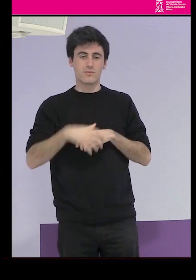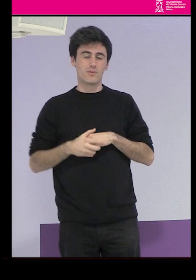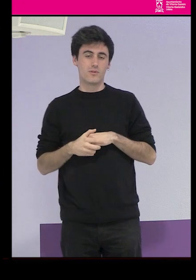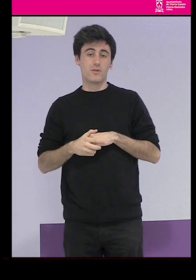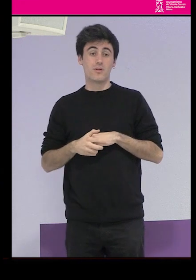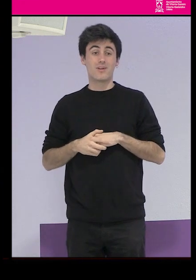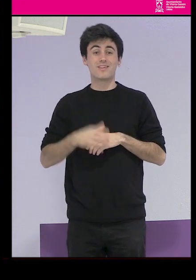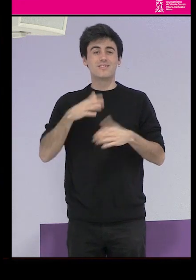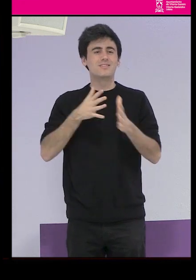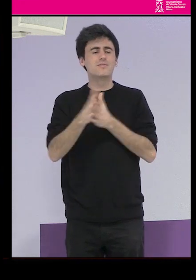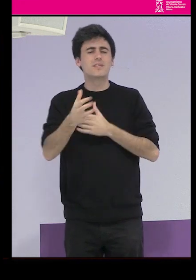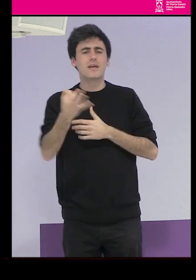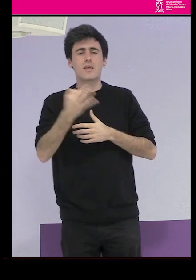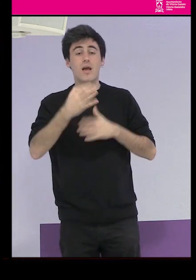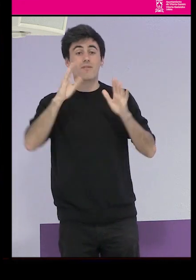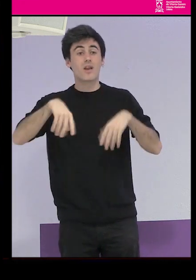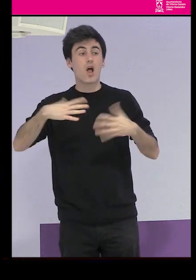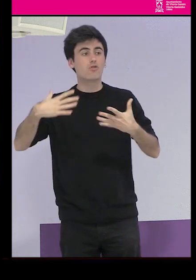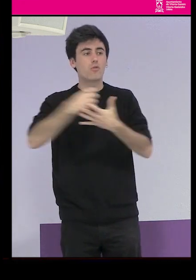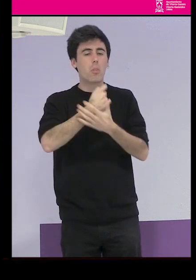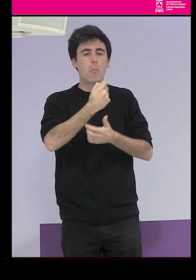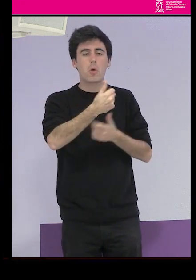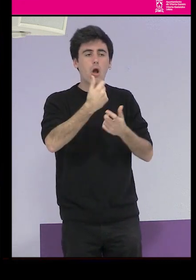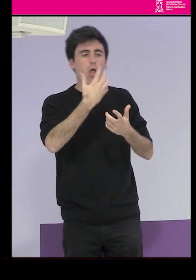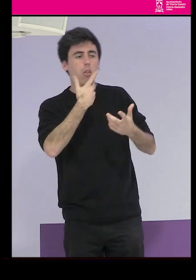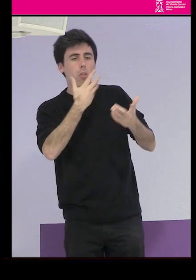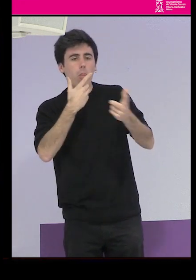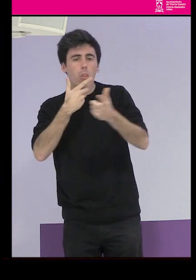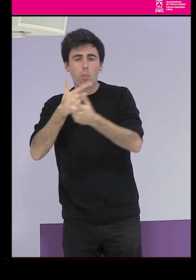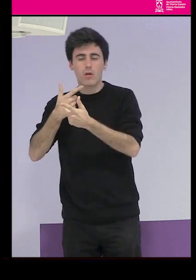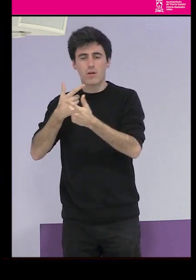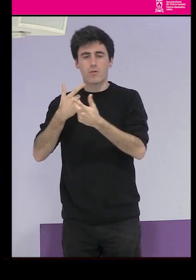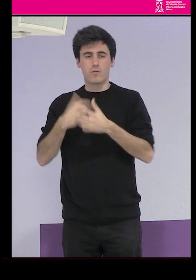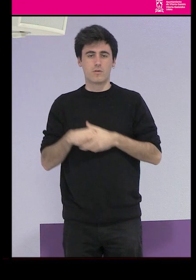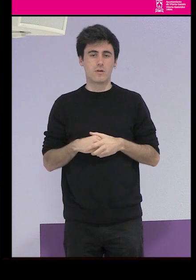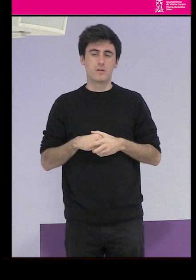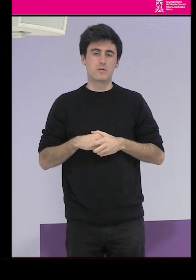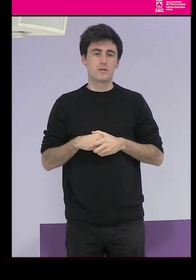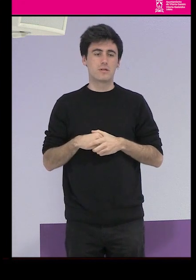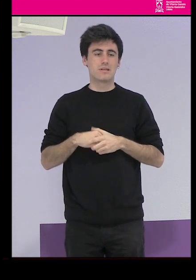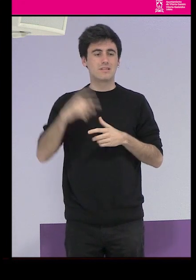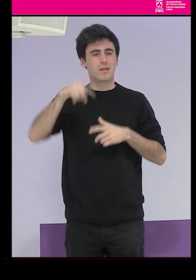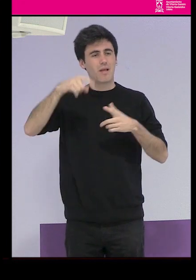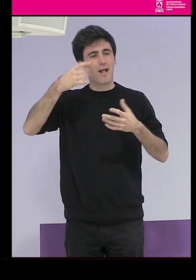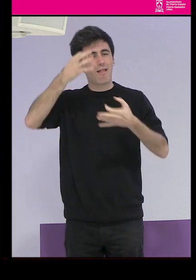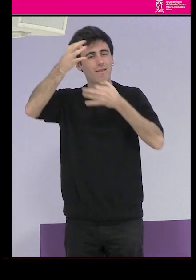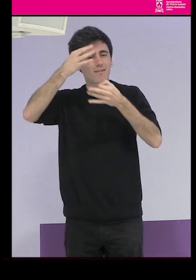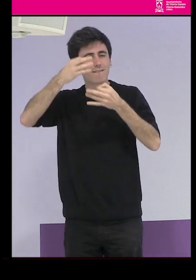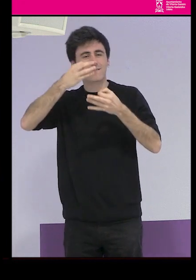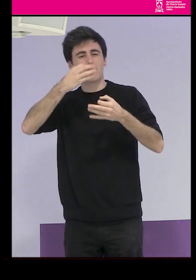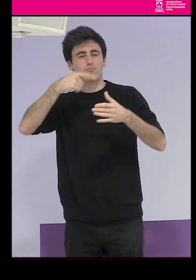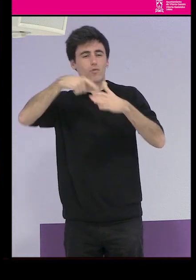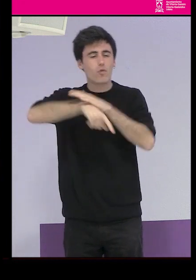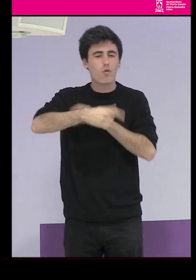Pues que conoce un poco de todo, y también mucho, diría yo, y conoce al dedillo el proyecto que